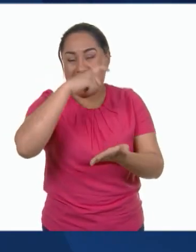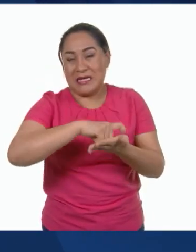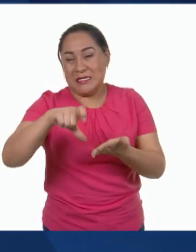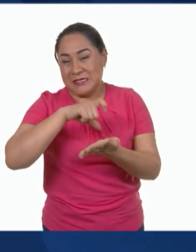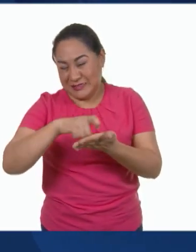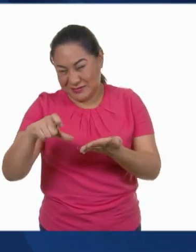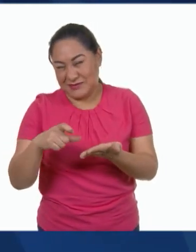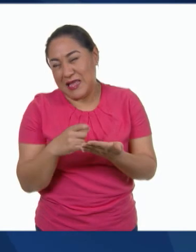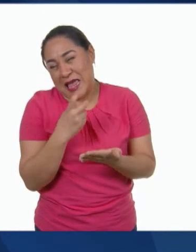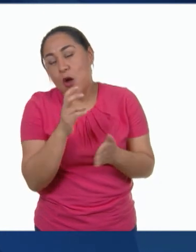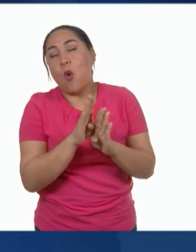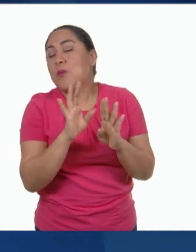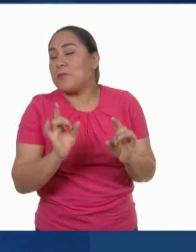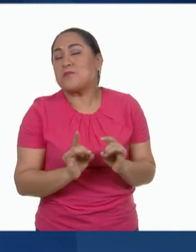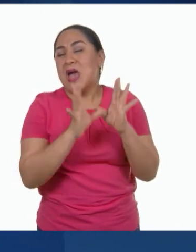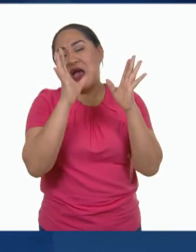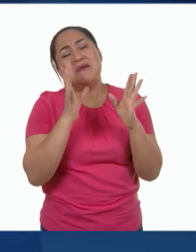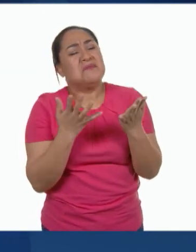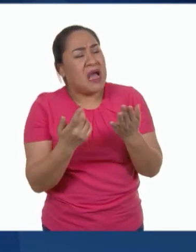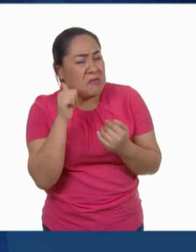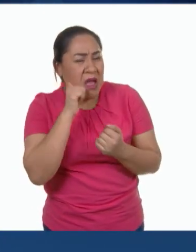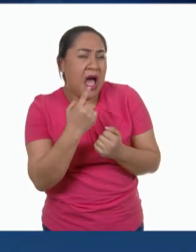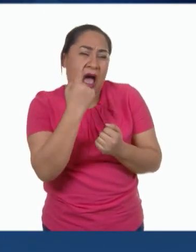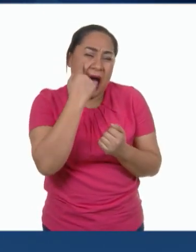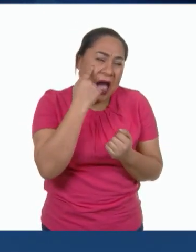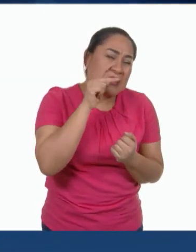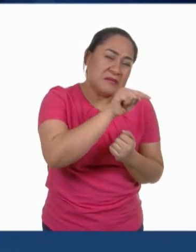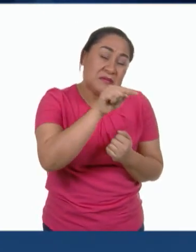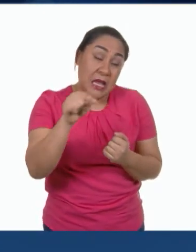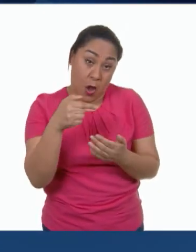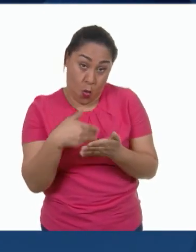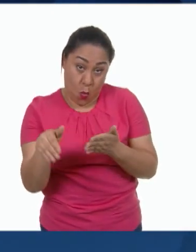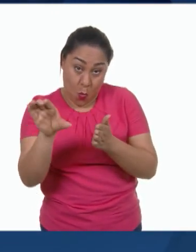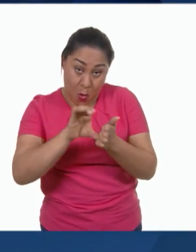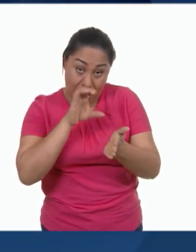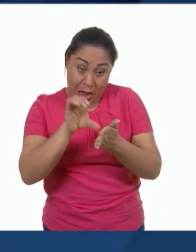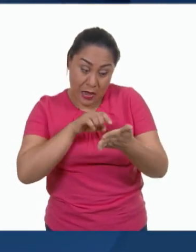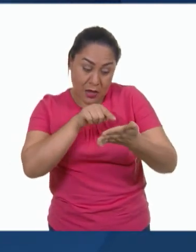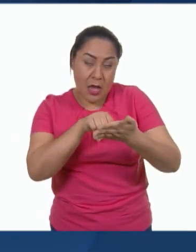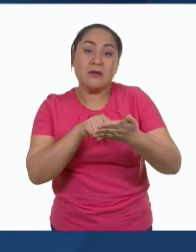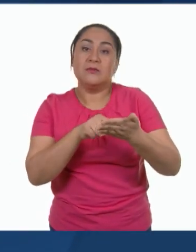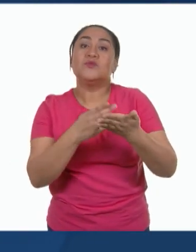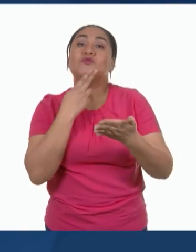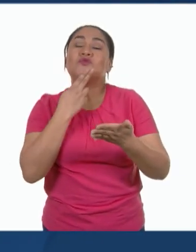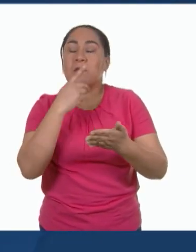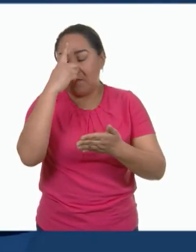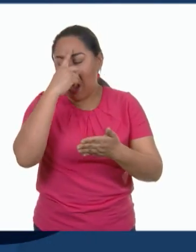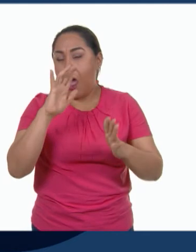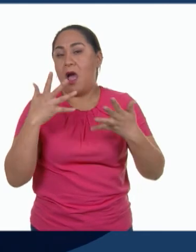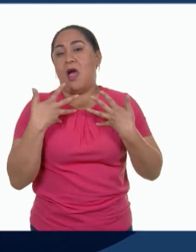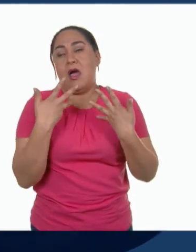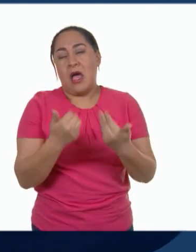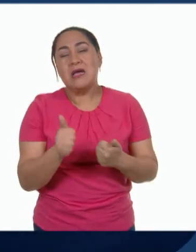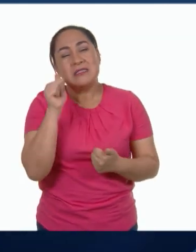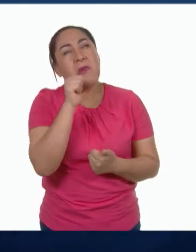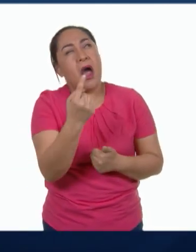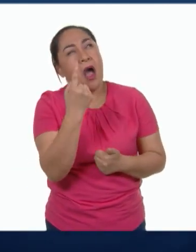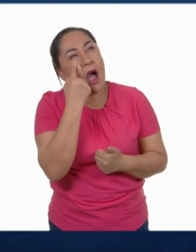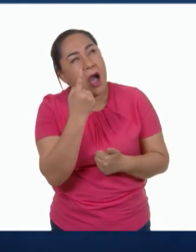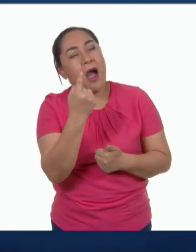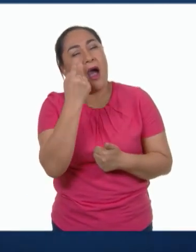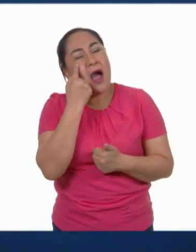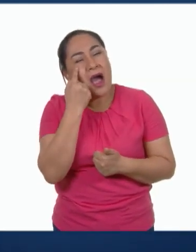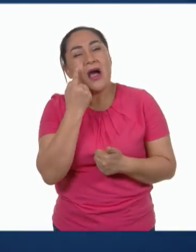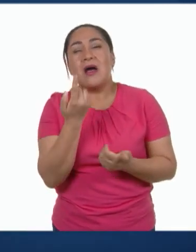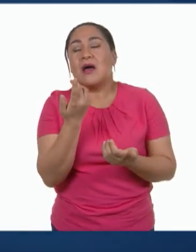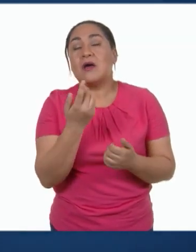Situaciones como esta suelen ser muy comunes y el calendario puede ayudarnos a identificar qué tan frecuentemente ocurren,